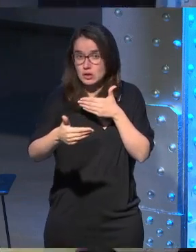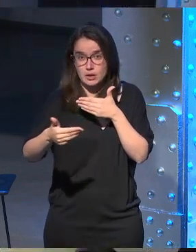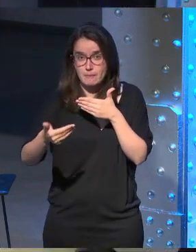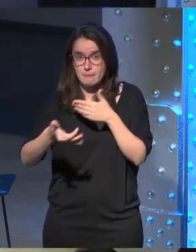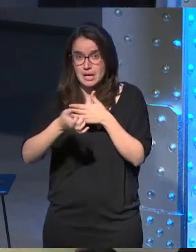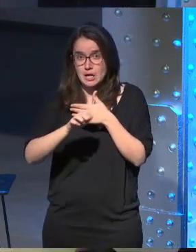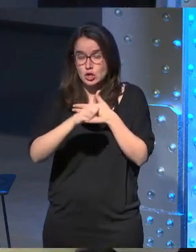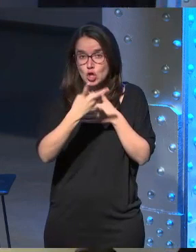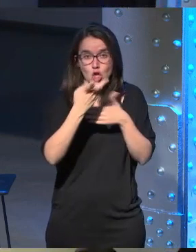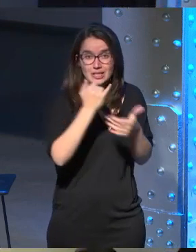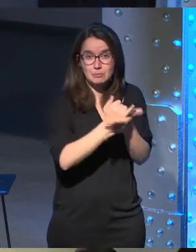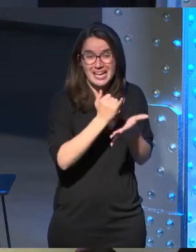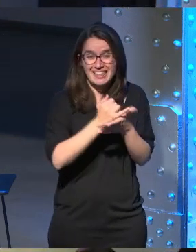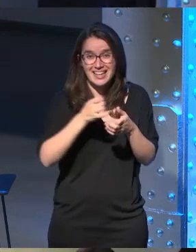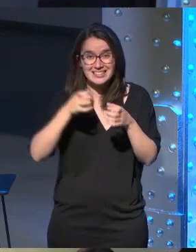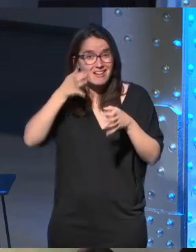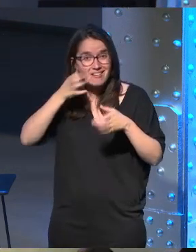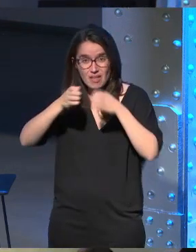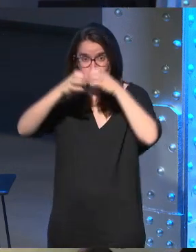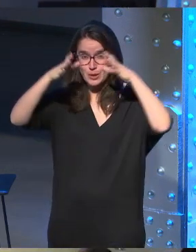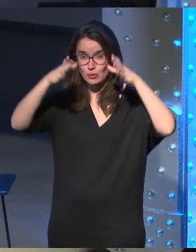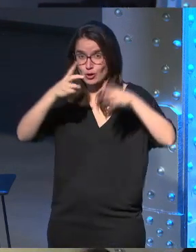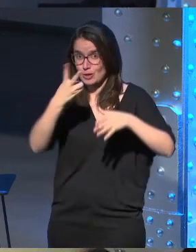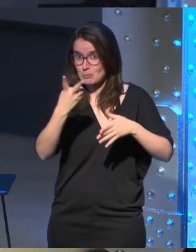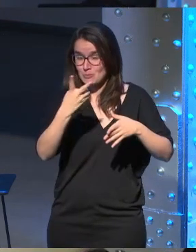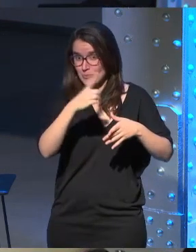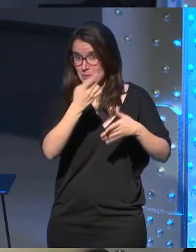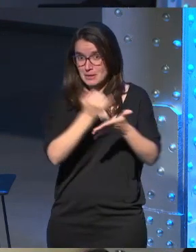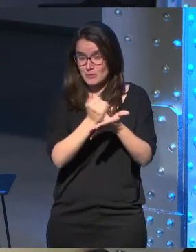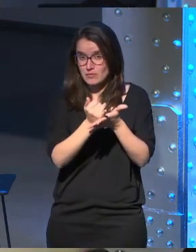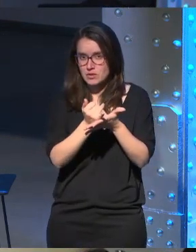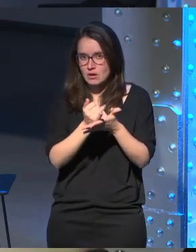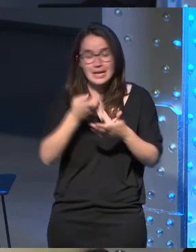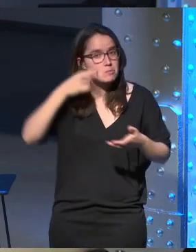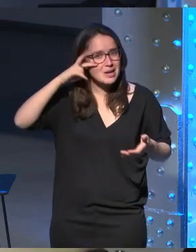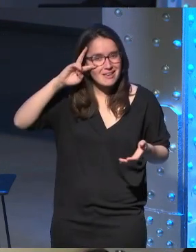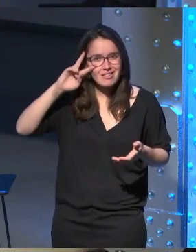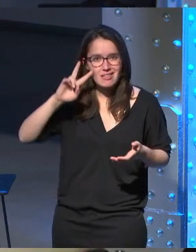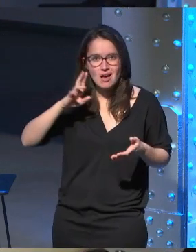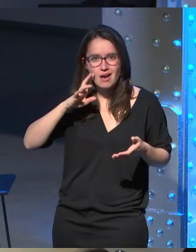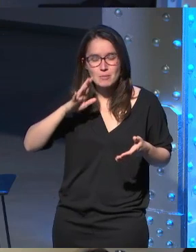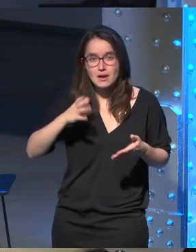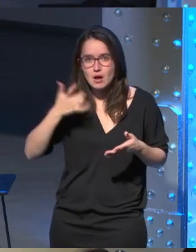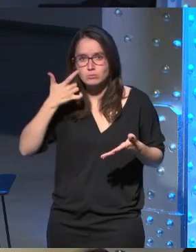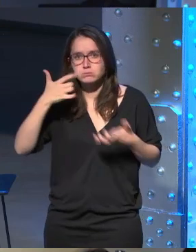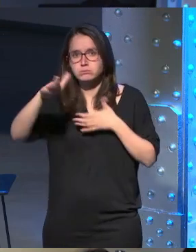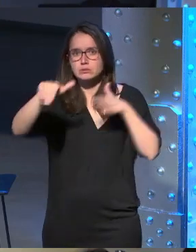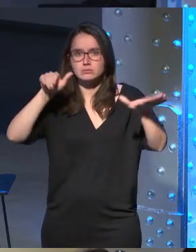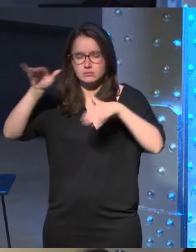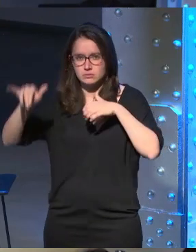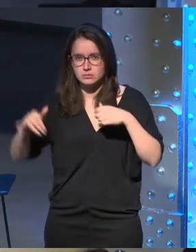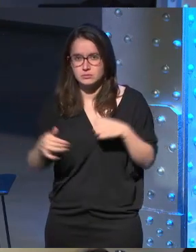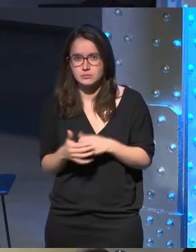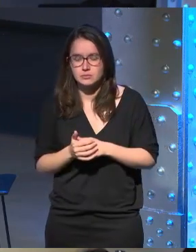dos experiencias de realidad virtual con estos primeros prototipos quisieron tener una experiencia para llamar la atención y vaya que si lo llamaron